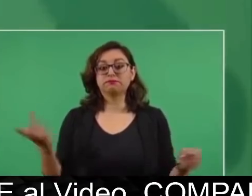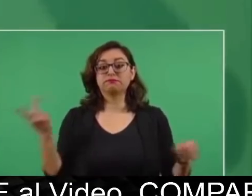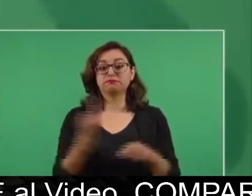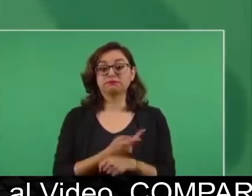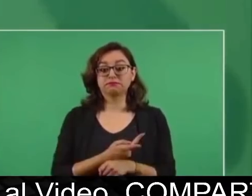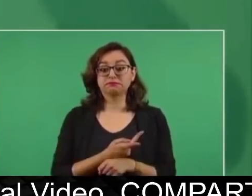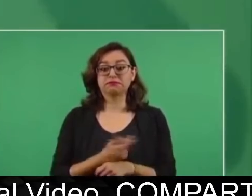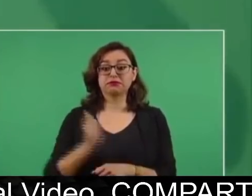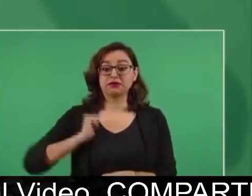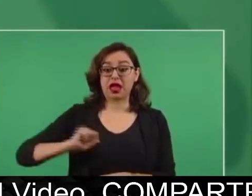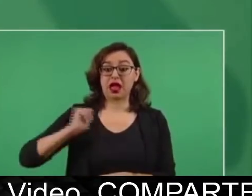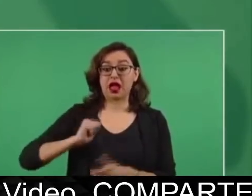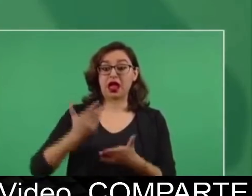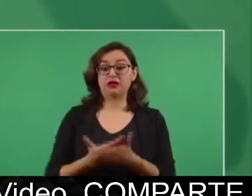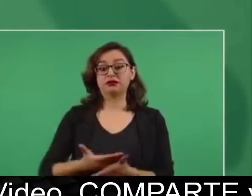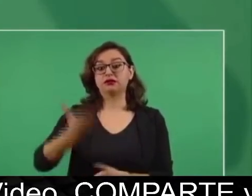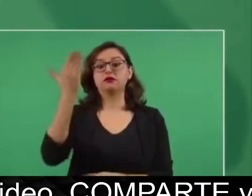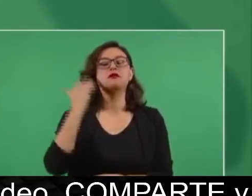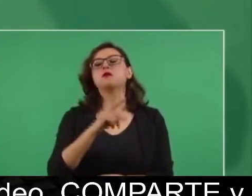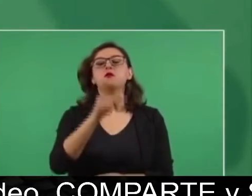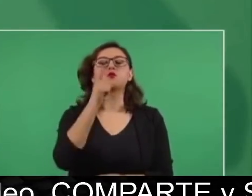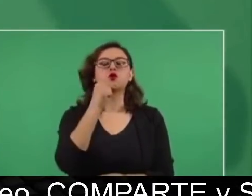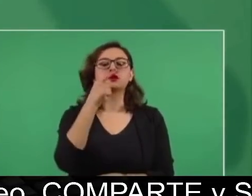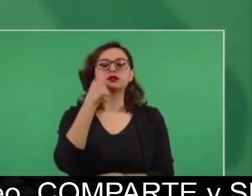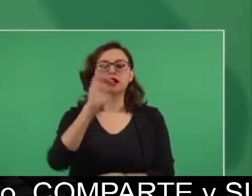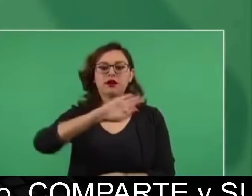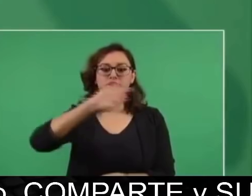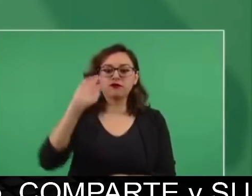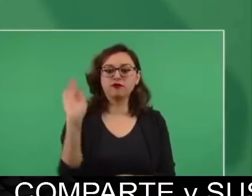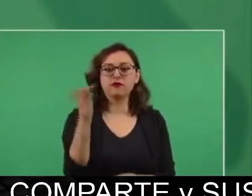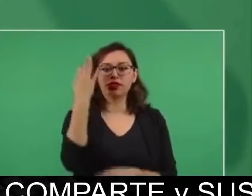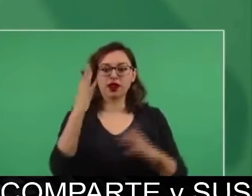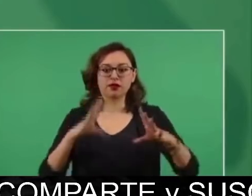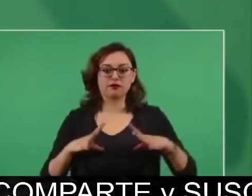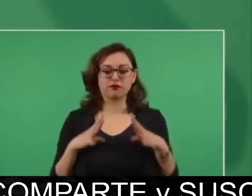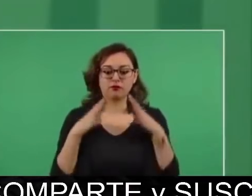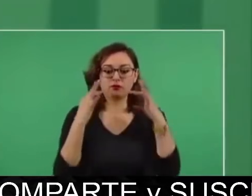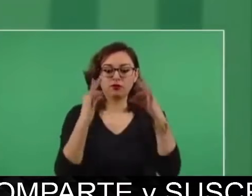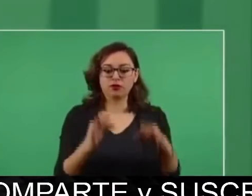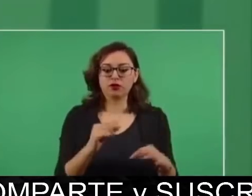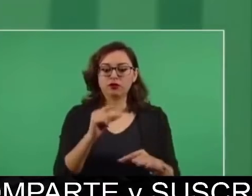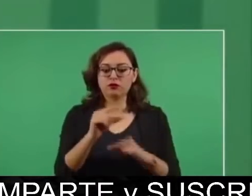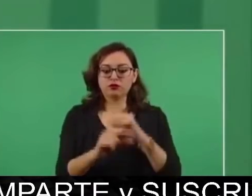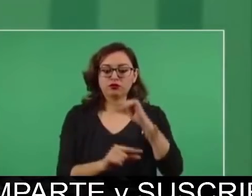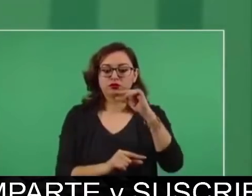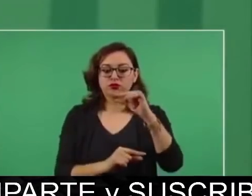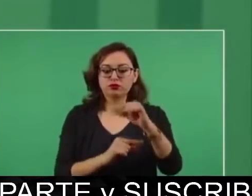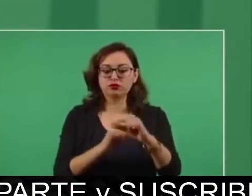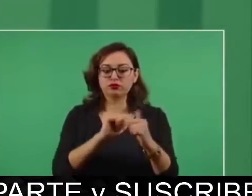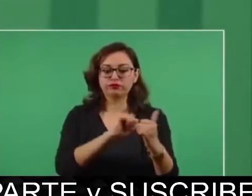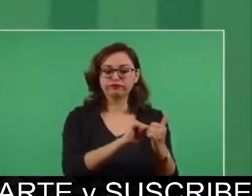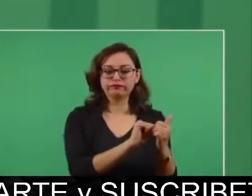pasó con la Policía Federal, que se integró